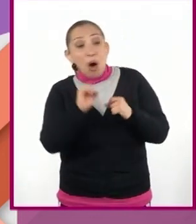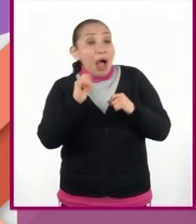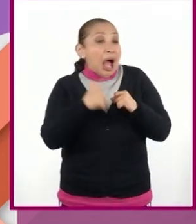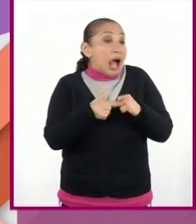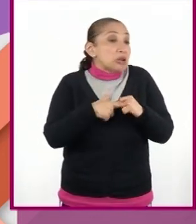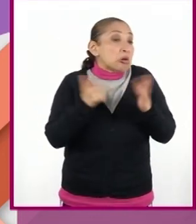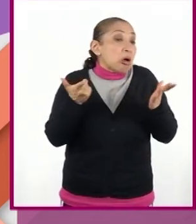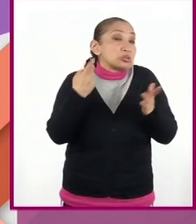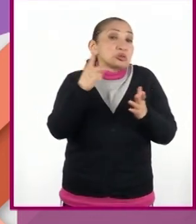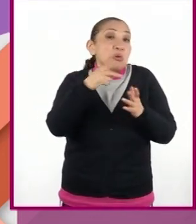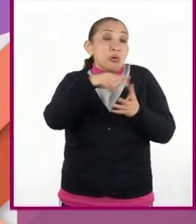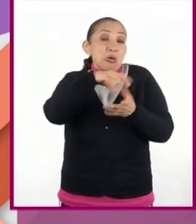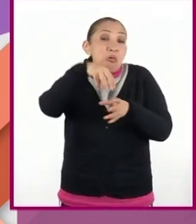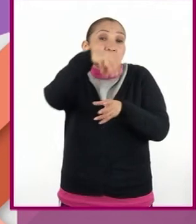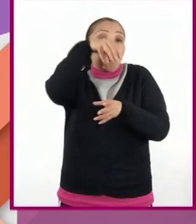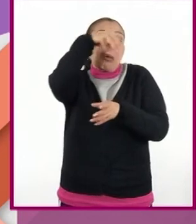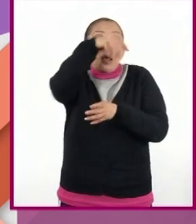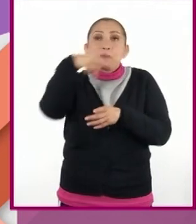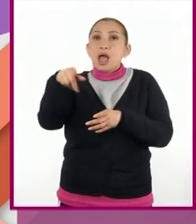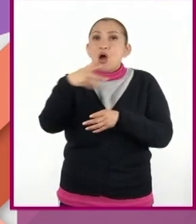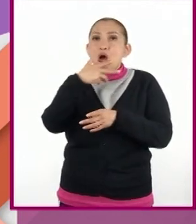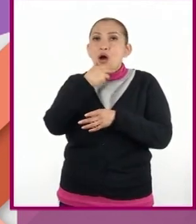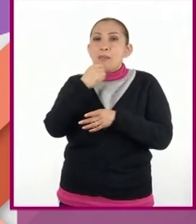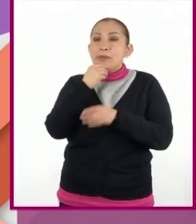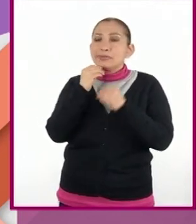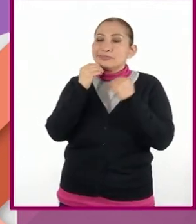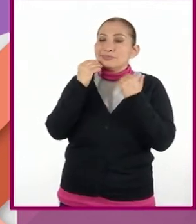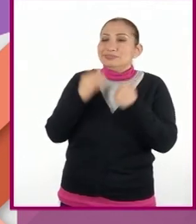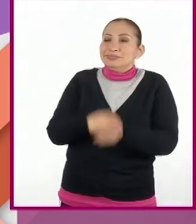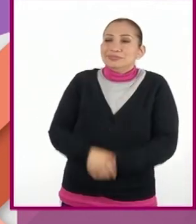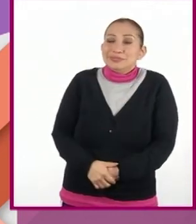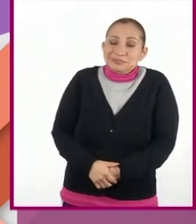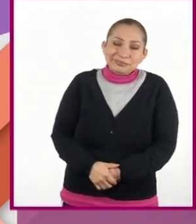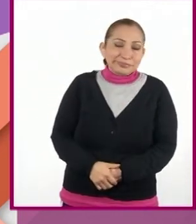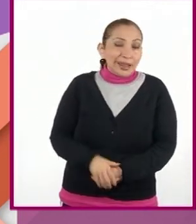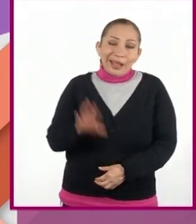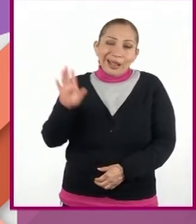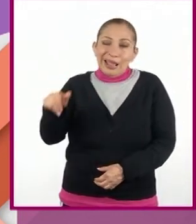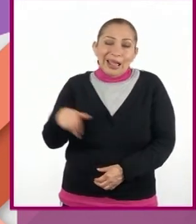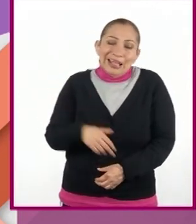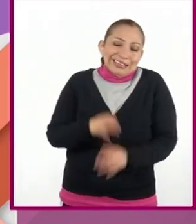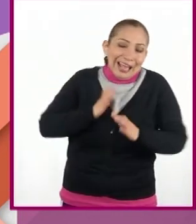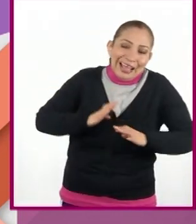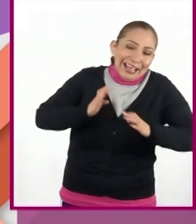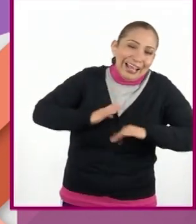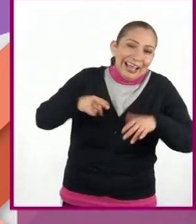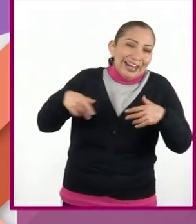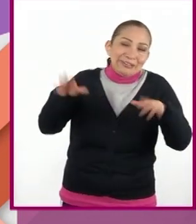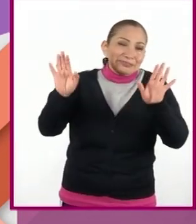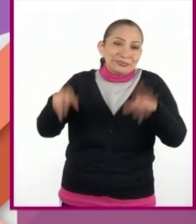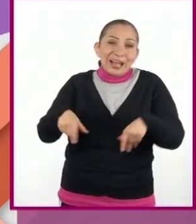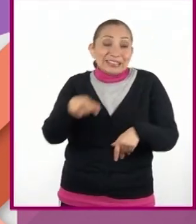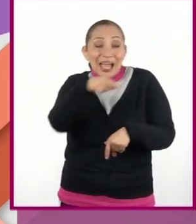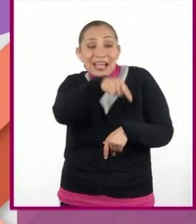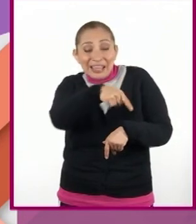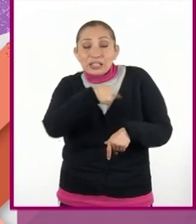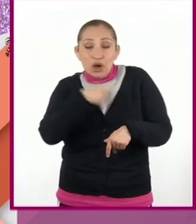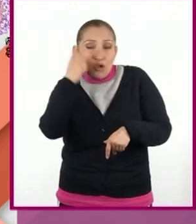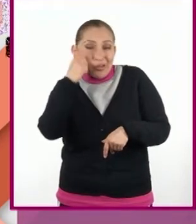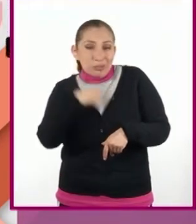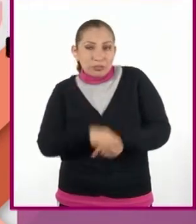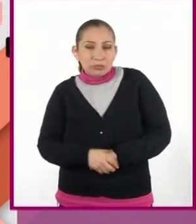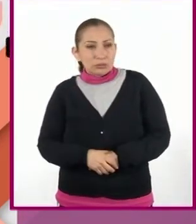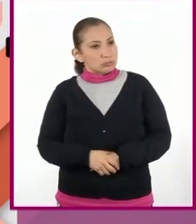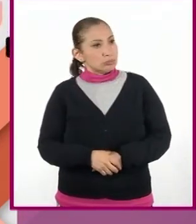alguno de sus vapores. Pero él, con una sonrisa socarrona, me dijo, ¡Tranquilo, tranquilo, tranquilo, que allí duermo yo!